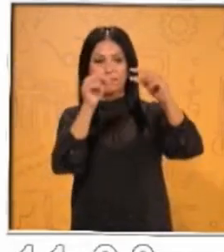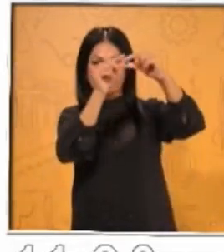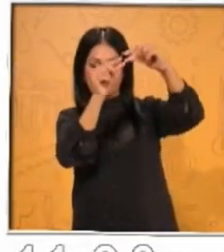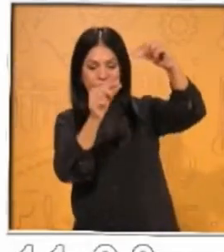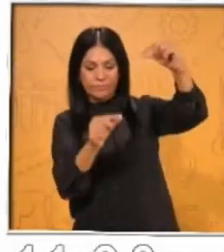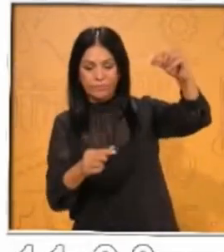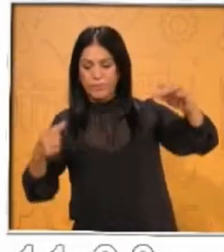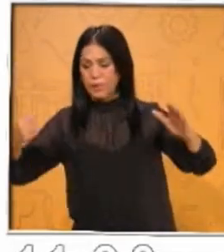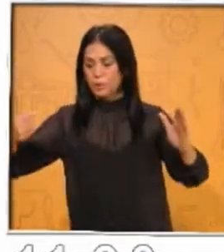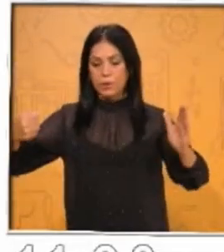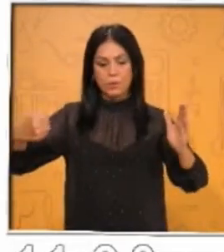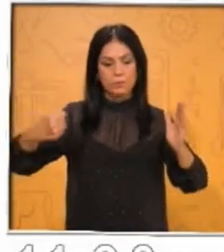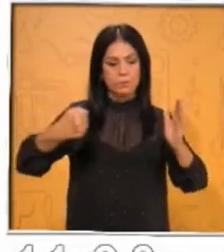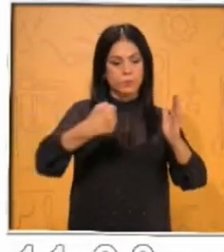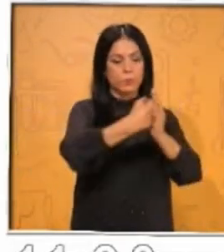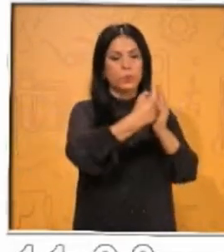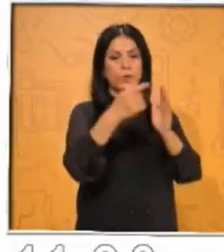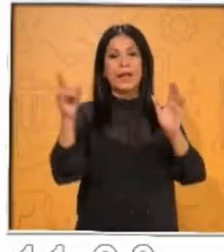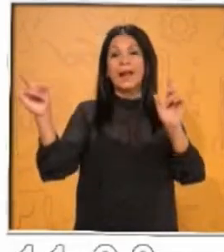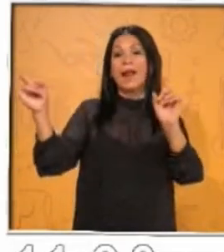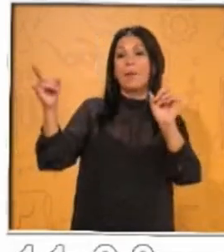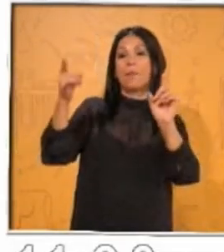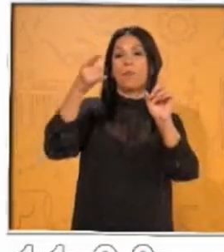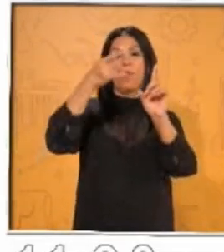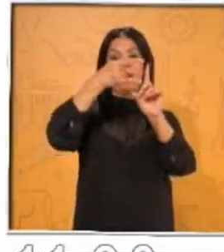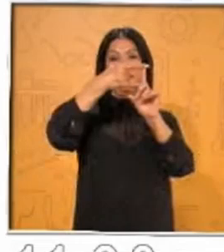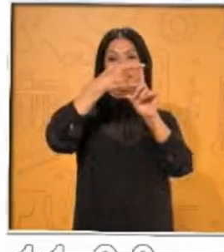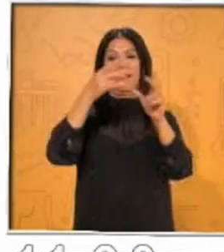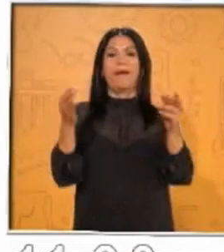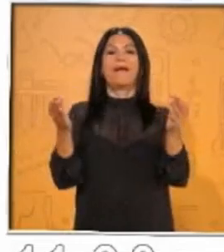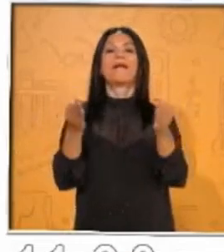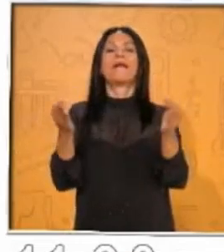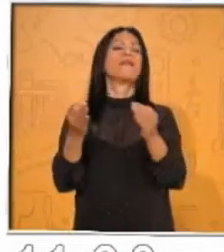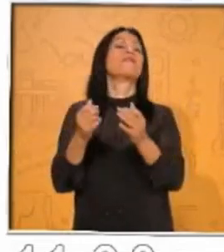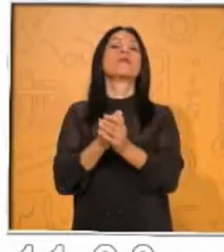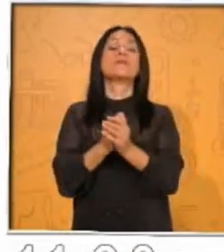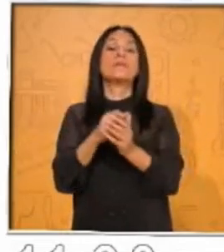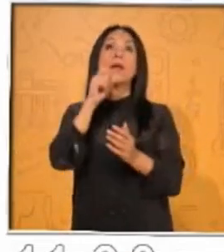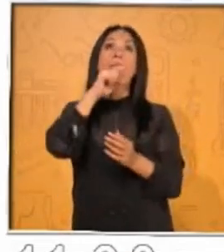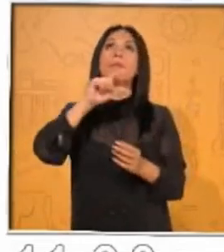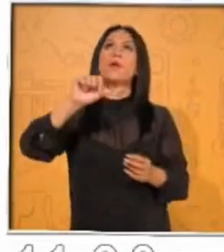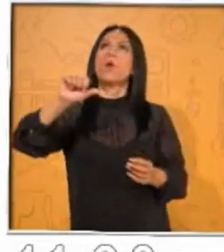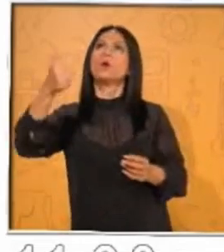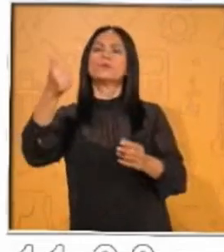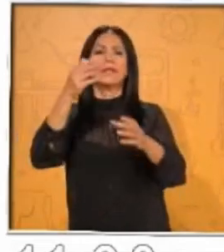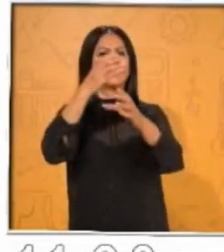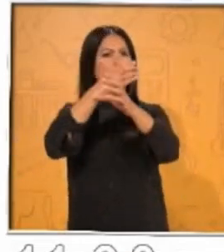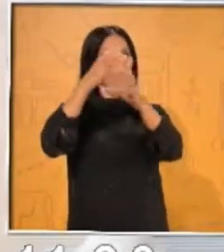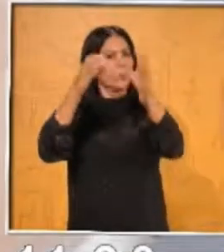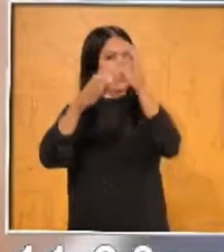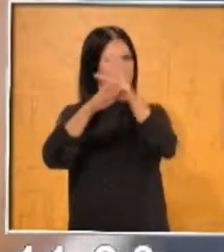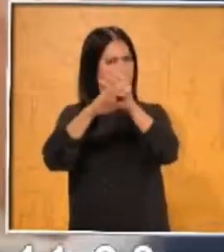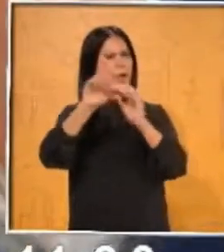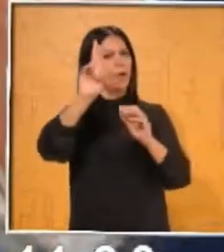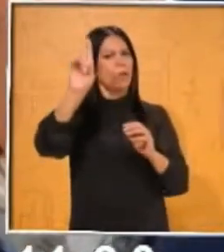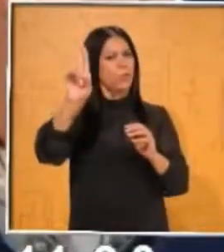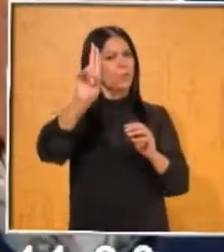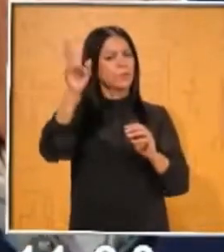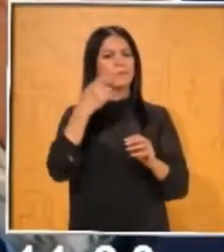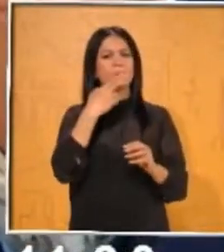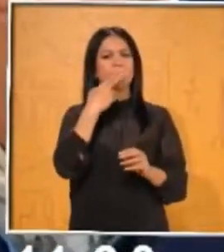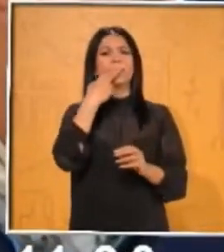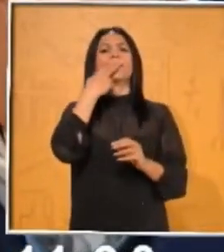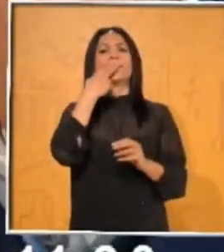como por ejemplo el que vamos a ver ahorita en pantalla sobre que probablemente en tu casa